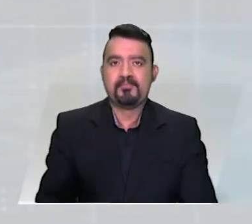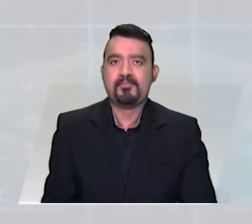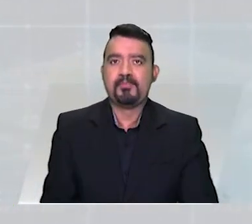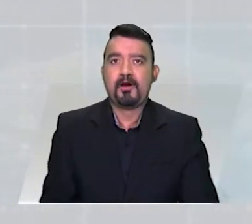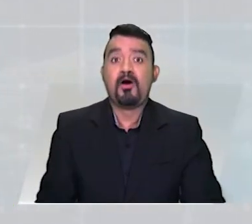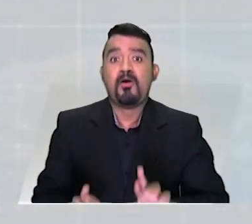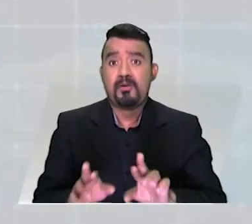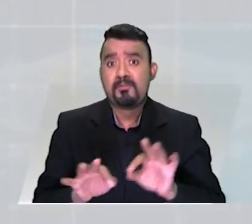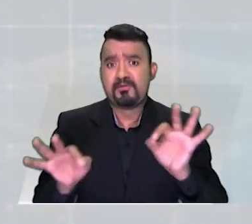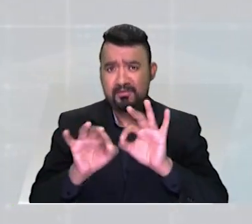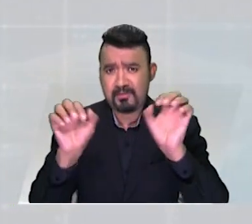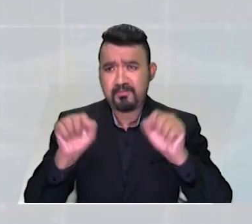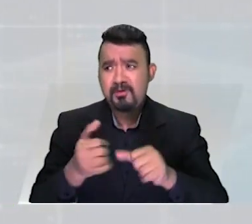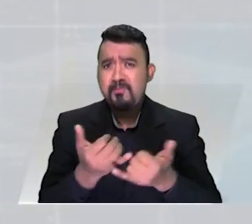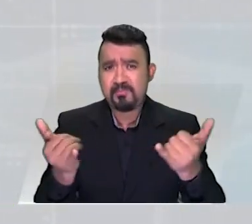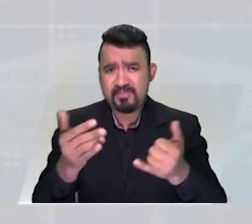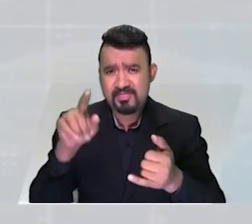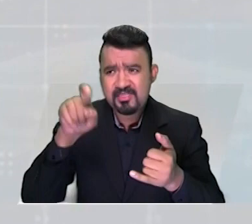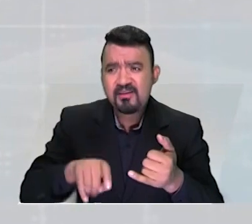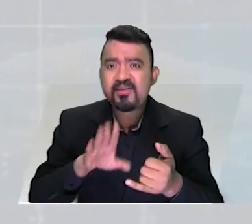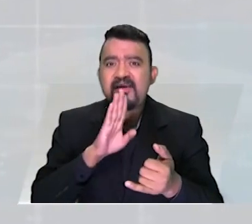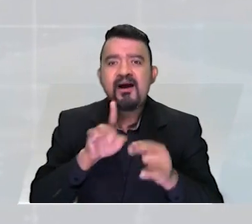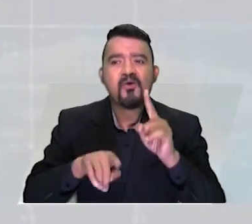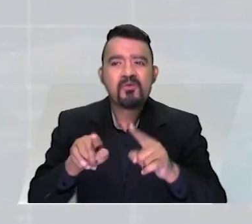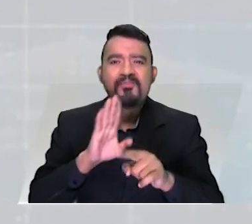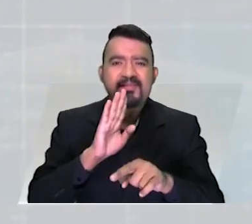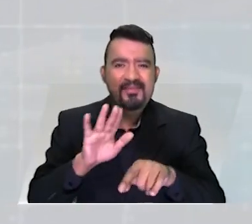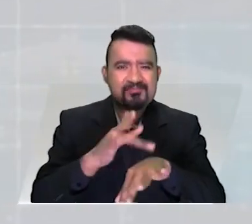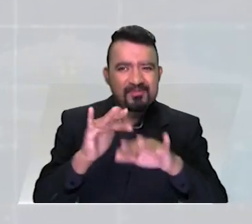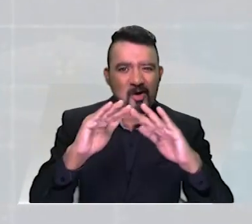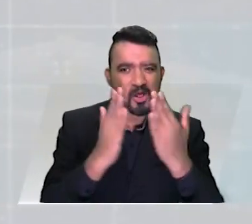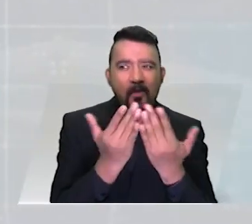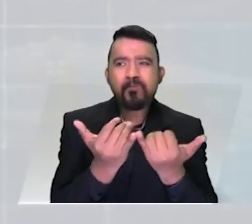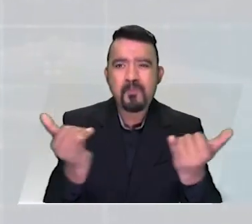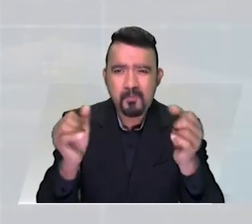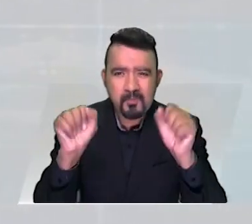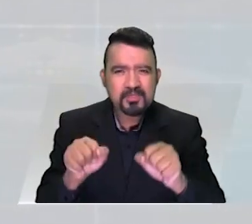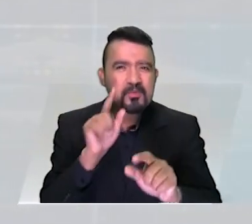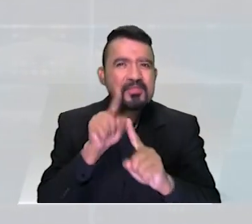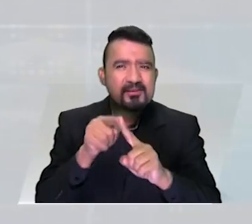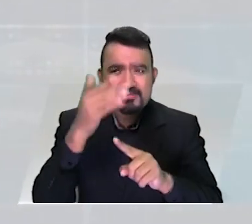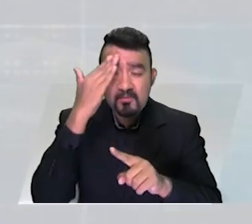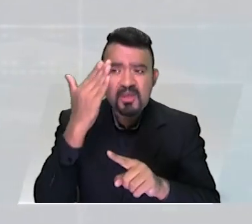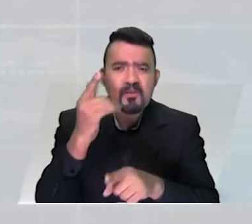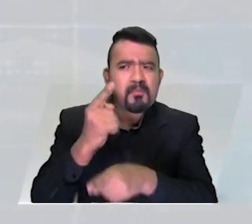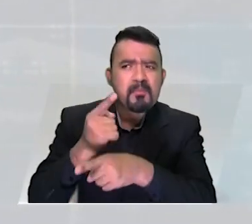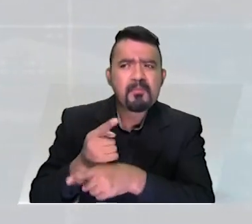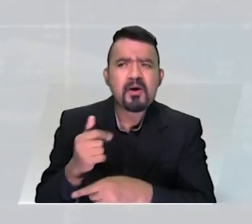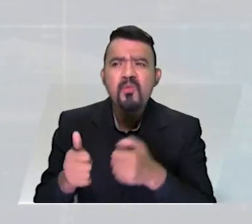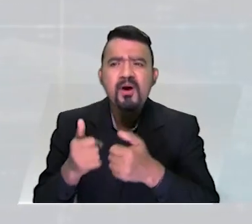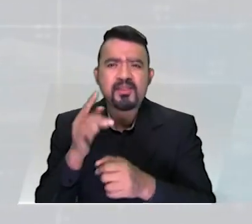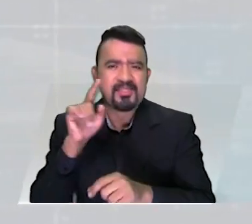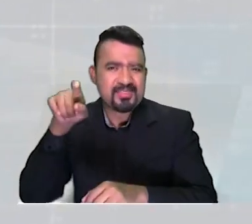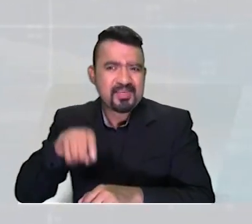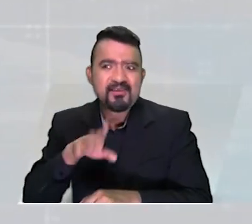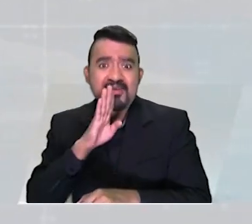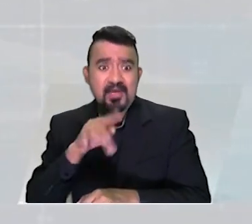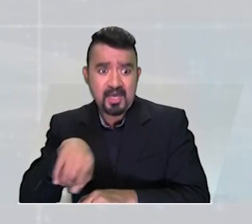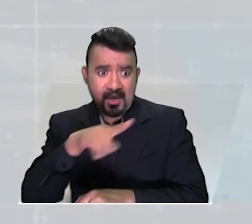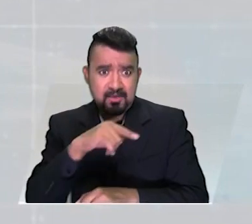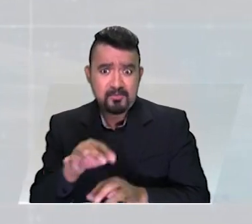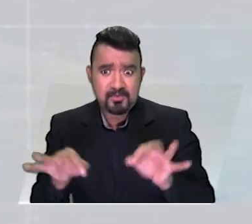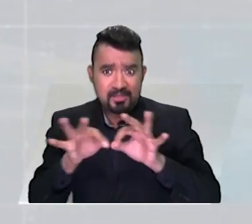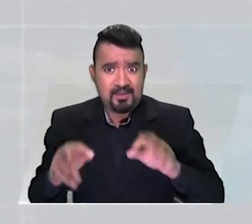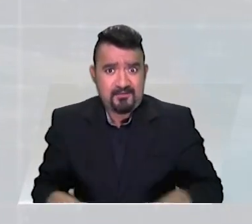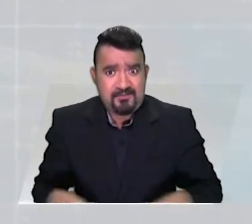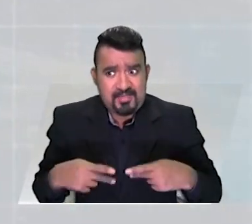en las nuevas herramientas tecnológicas. Con esto vamos a garantizar la seguridad, la salud y la vida de nuestros niños